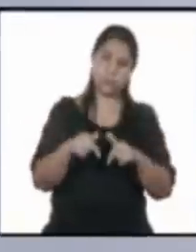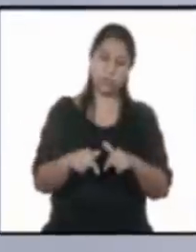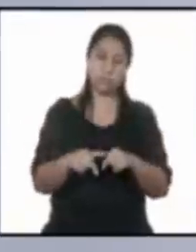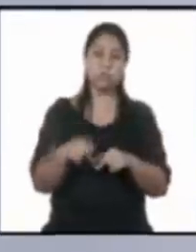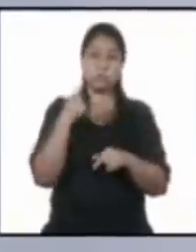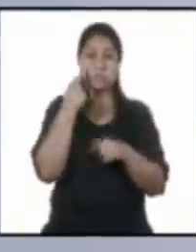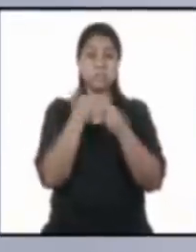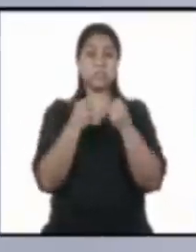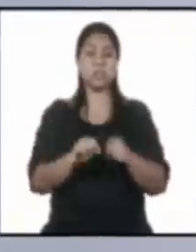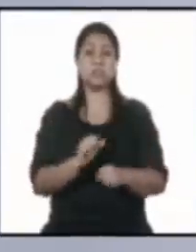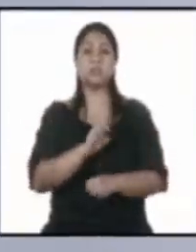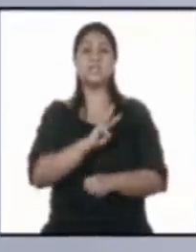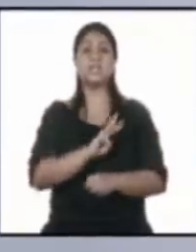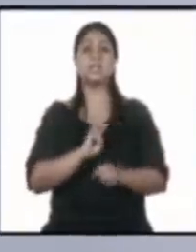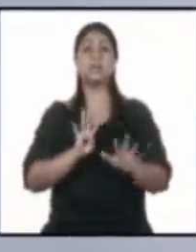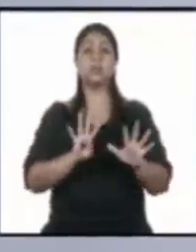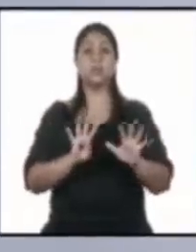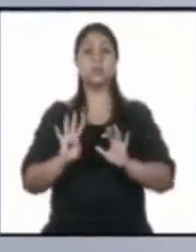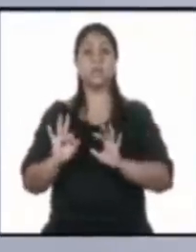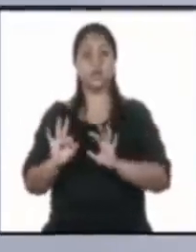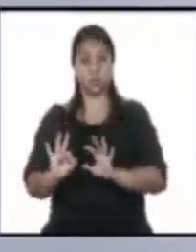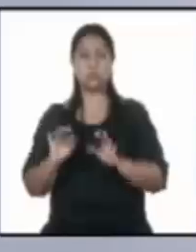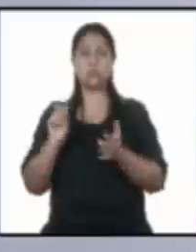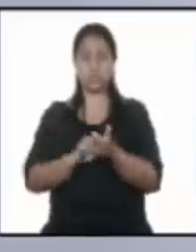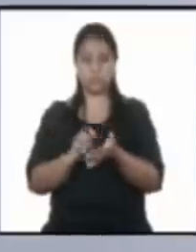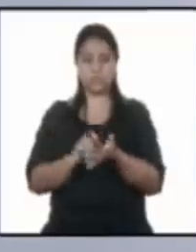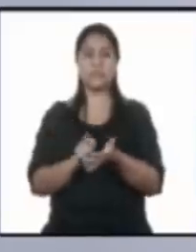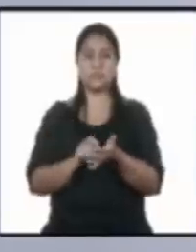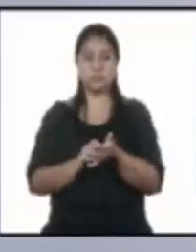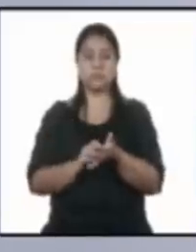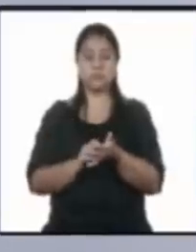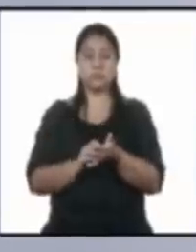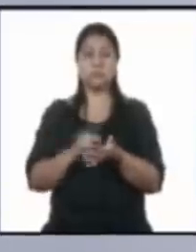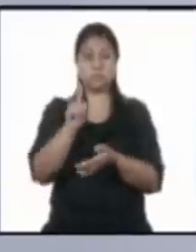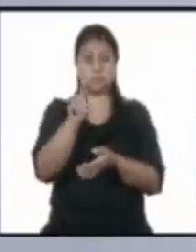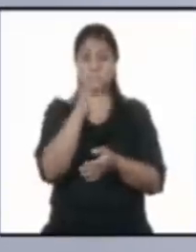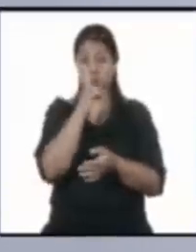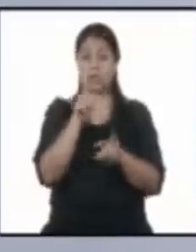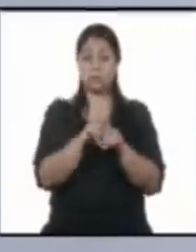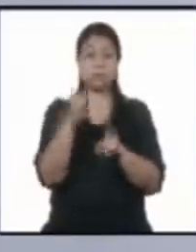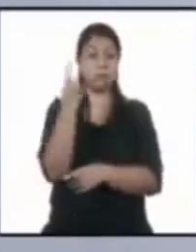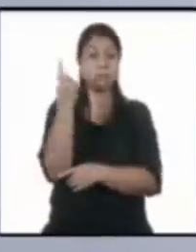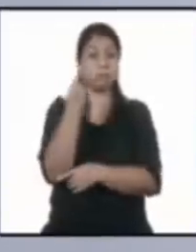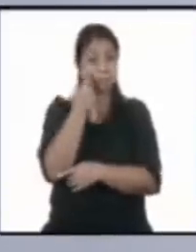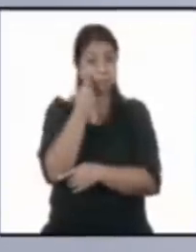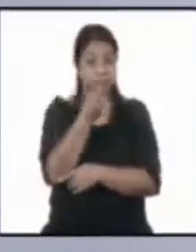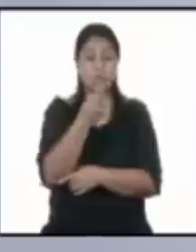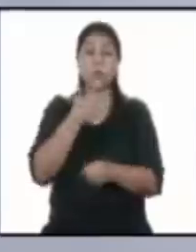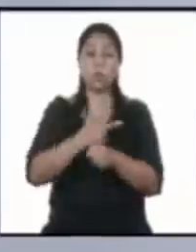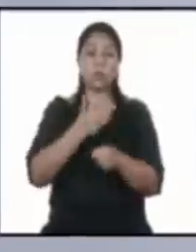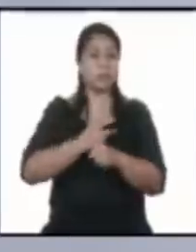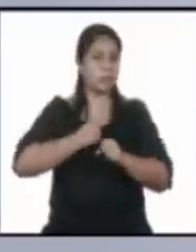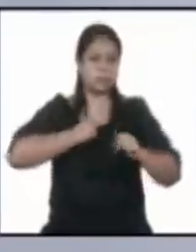se realizaron 398 pruebas. Es importante mencionar que Guatemala se encuentra trabajando